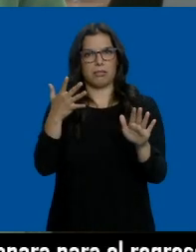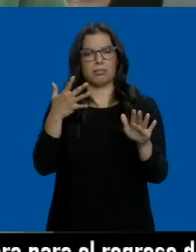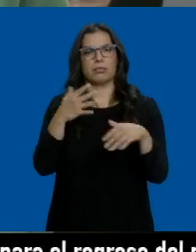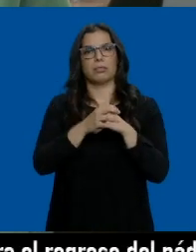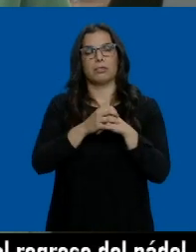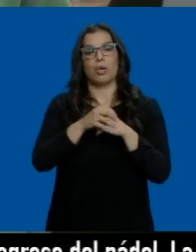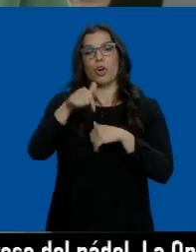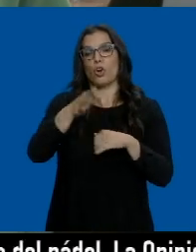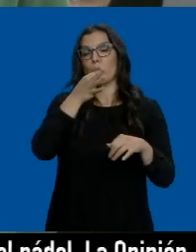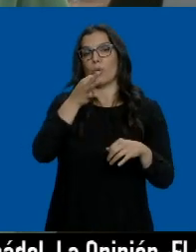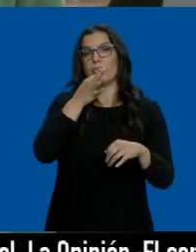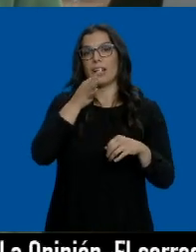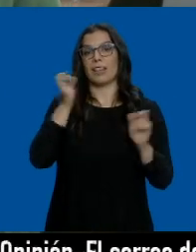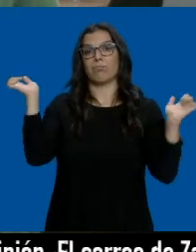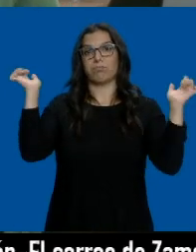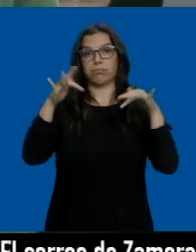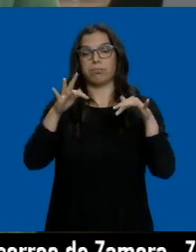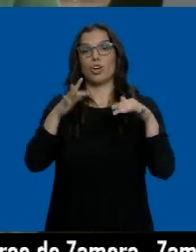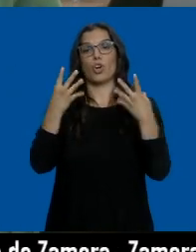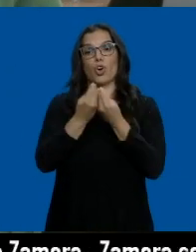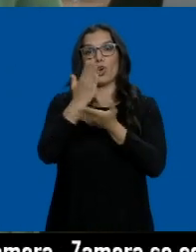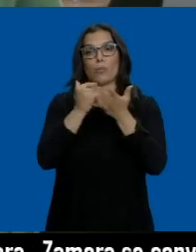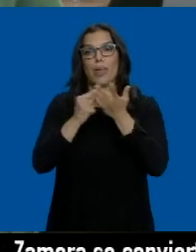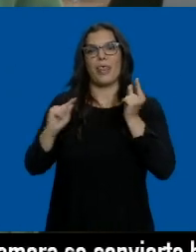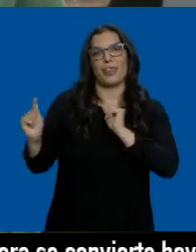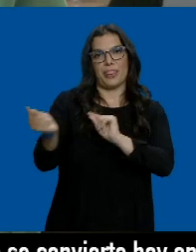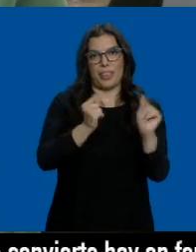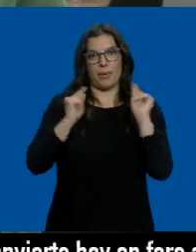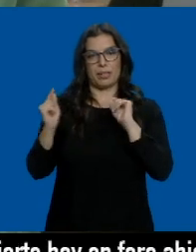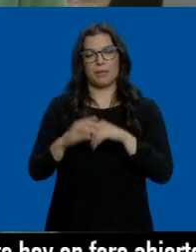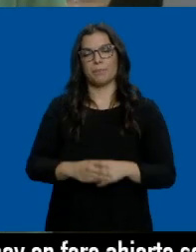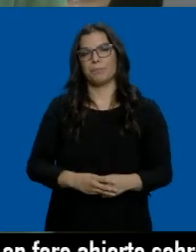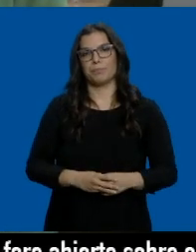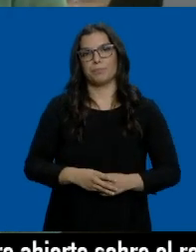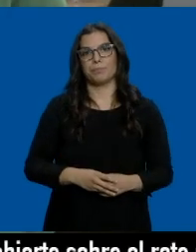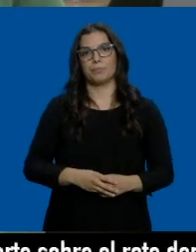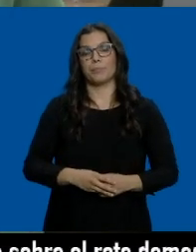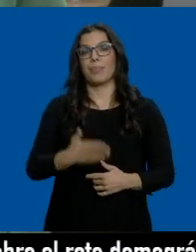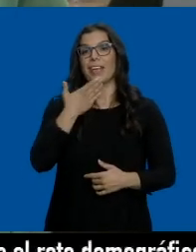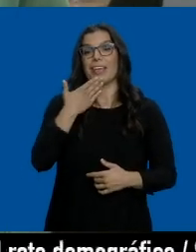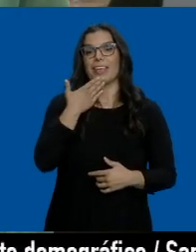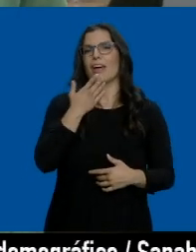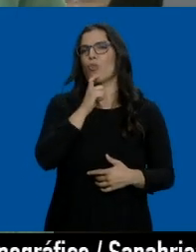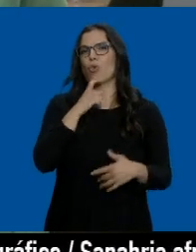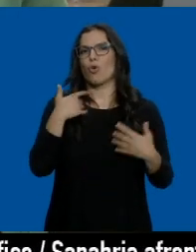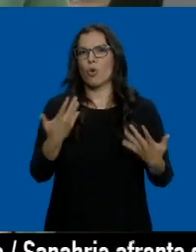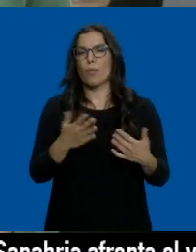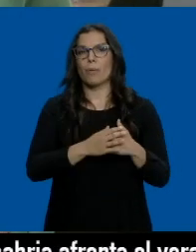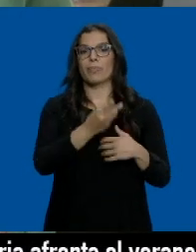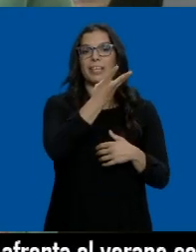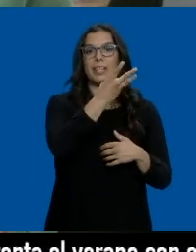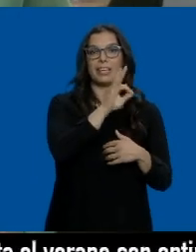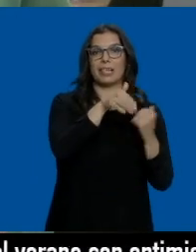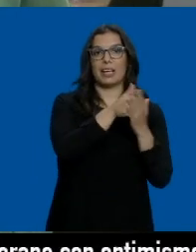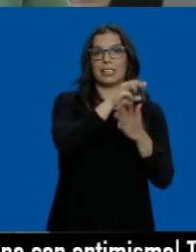Y esta tarde lo debatirá la interterritorial junto a las comunidades autónomas. Los segmentos de edad quedan de la siguiente manera, de 30 a